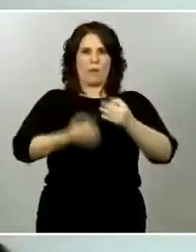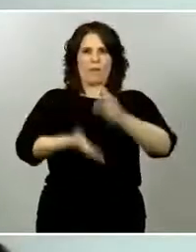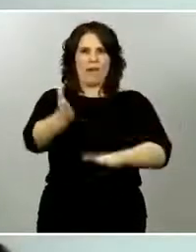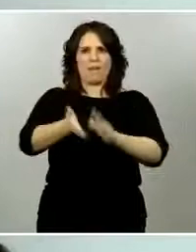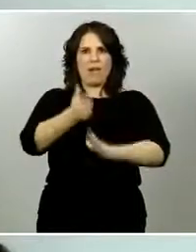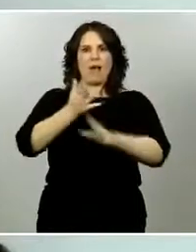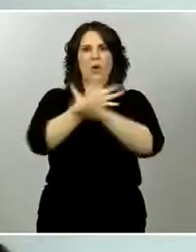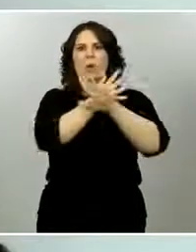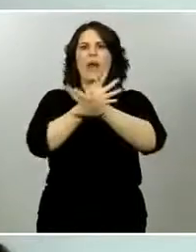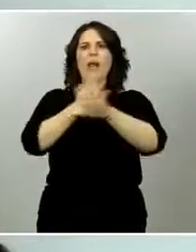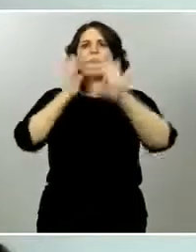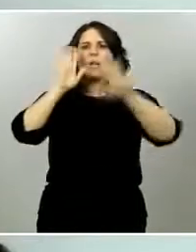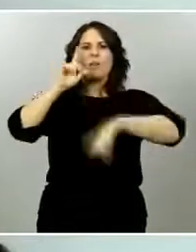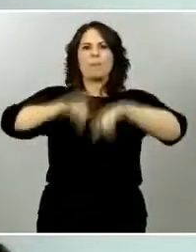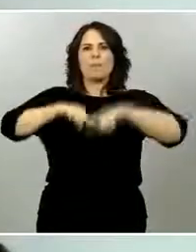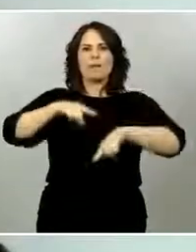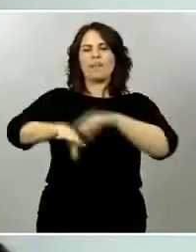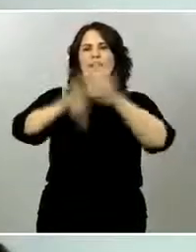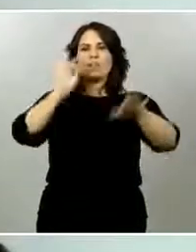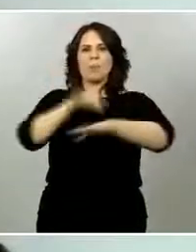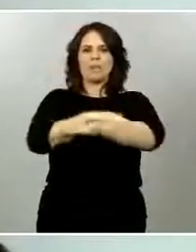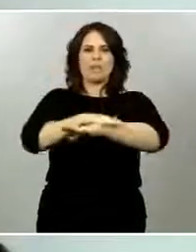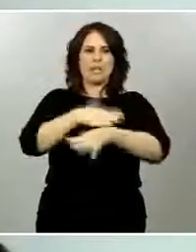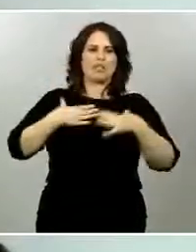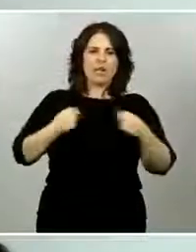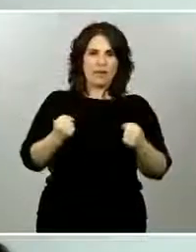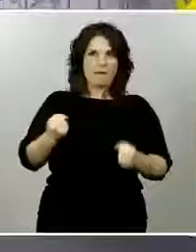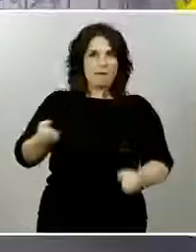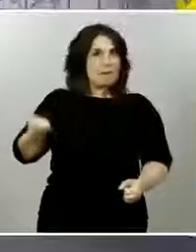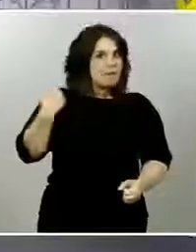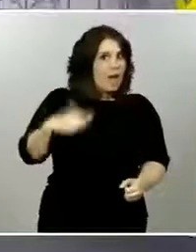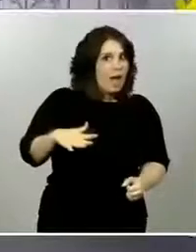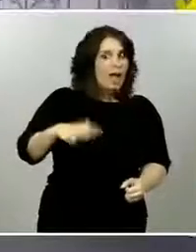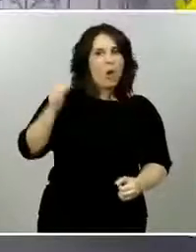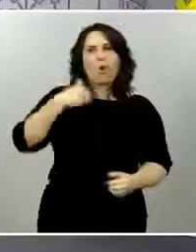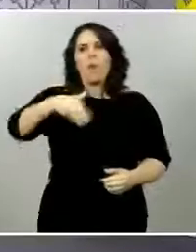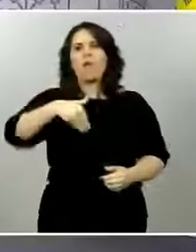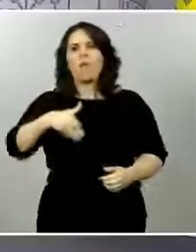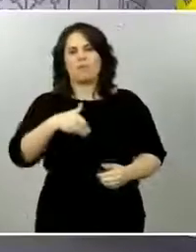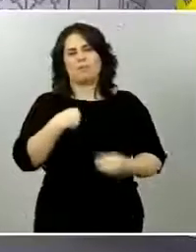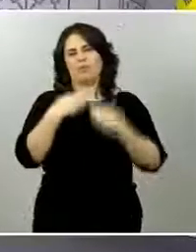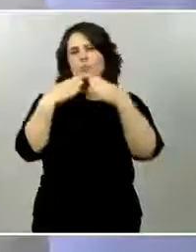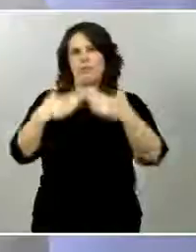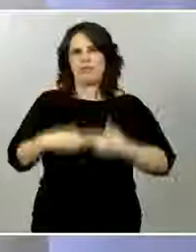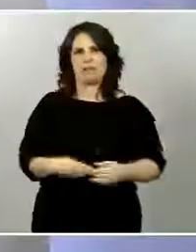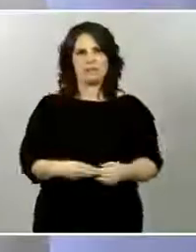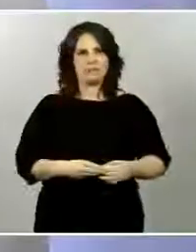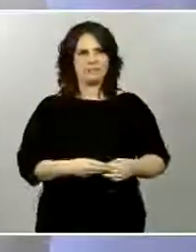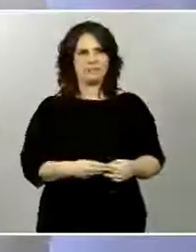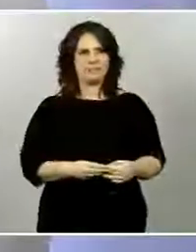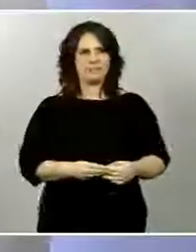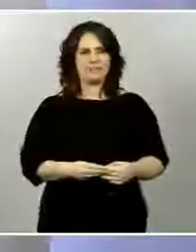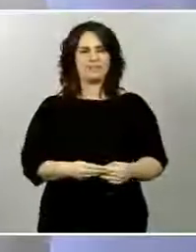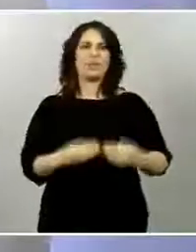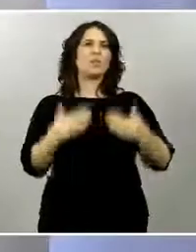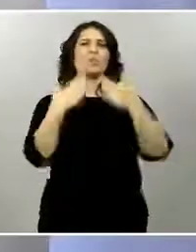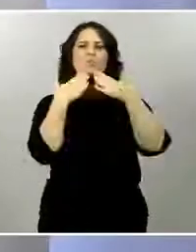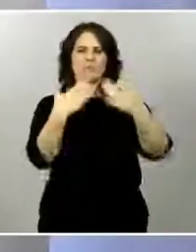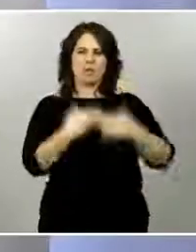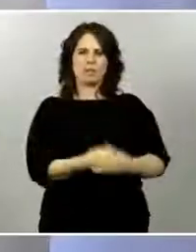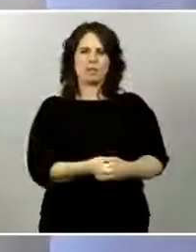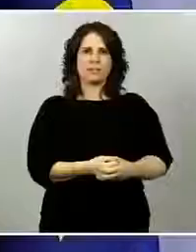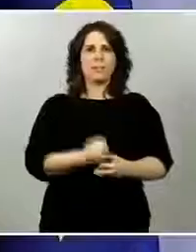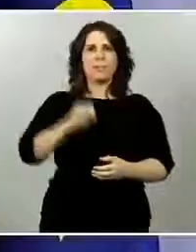La Federación de Fútbol dice que en julio o en agosto se jugará el playoff, pero que depende de la decisión que tome el Ministerio de Sanidad.